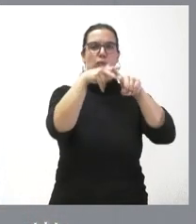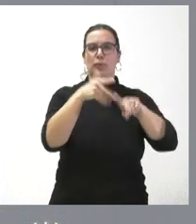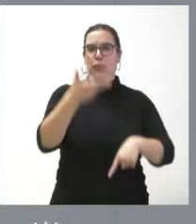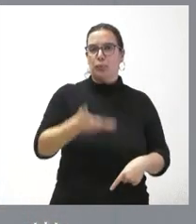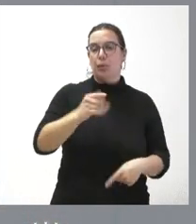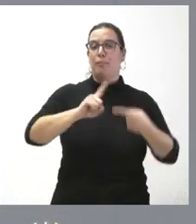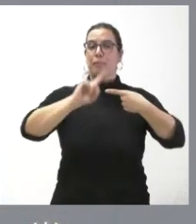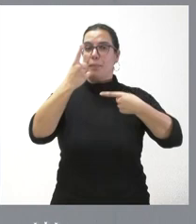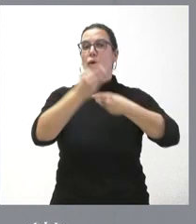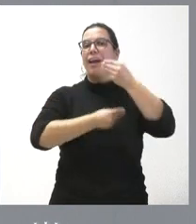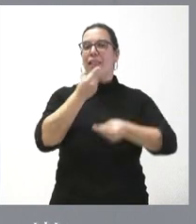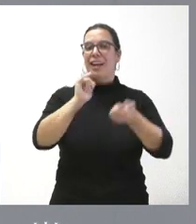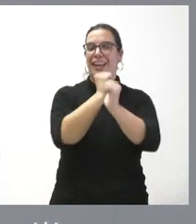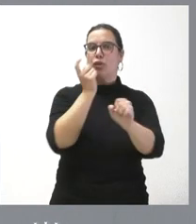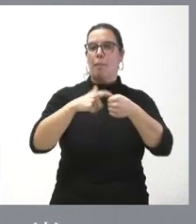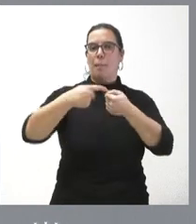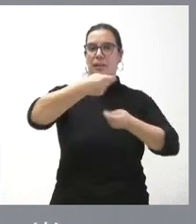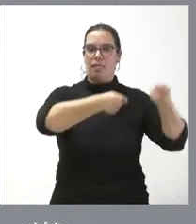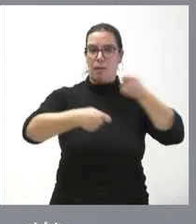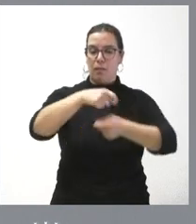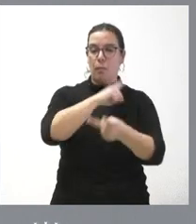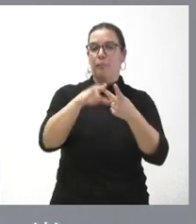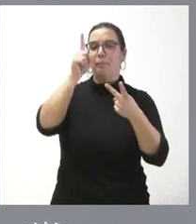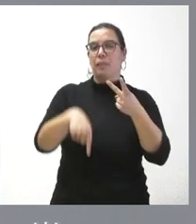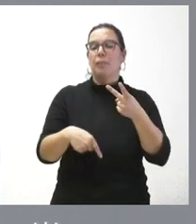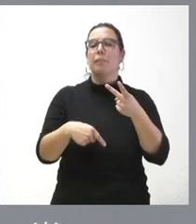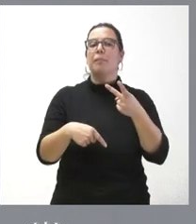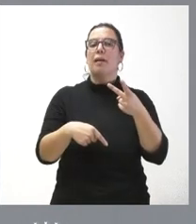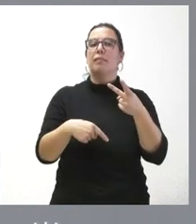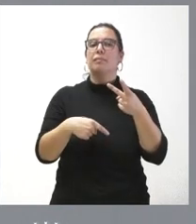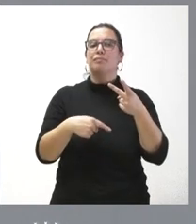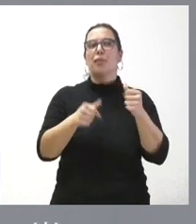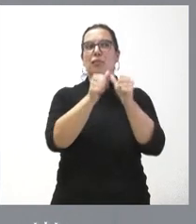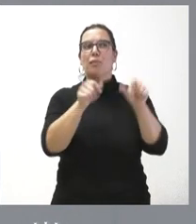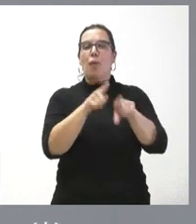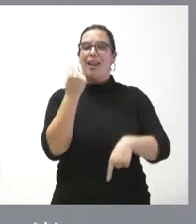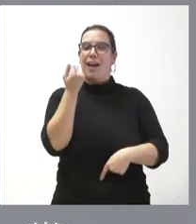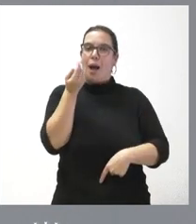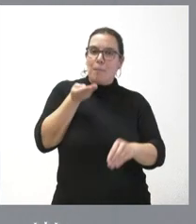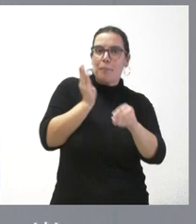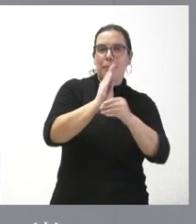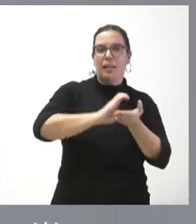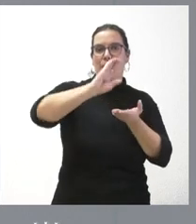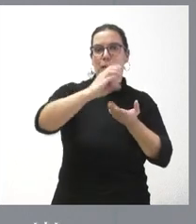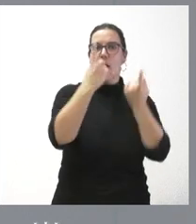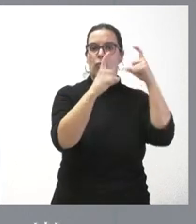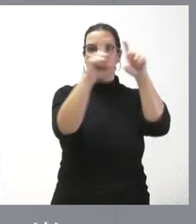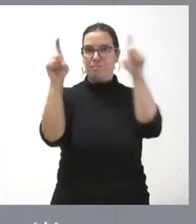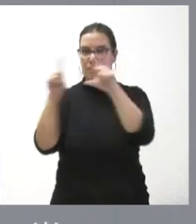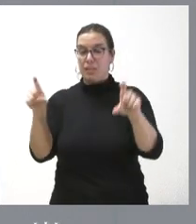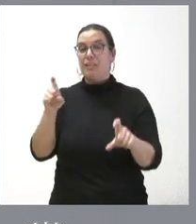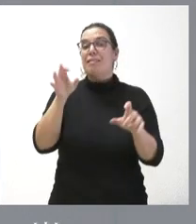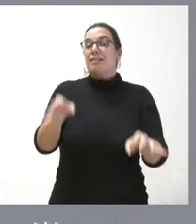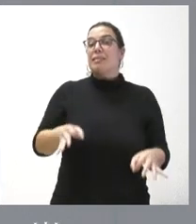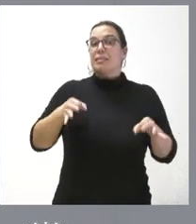créditos participativos y, por otro lado, la presencia en forma de capital de determinadas empresas, siempre de